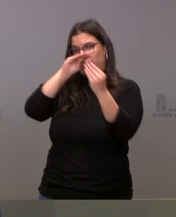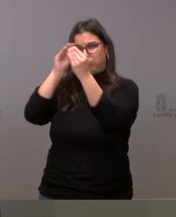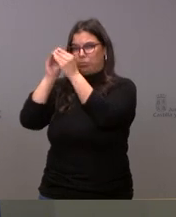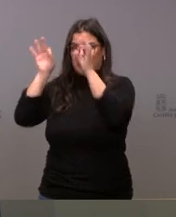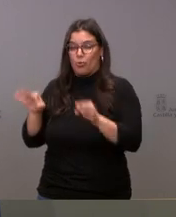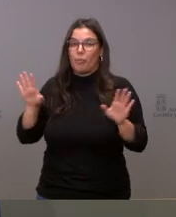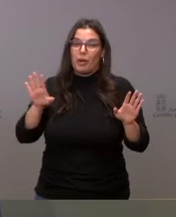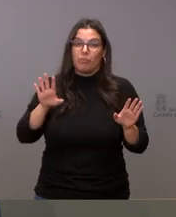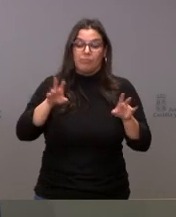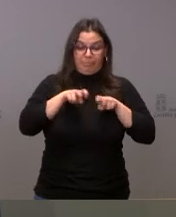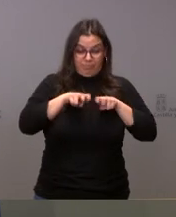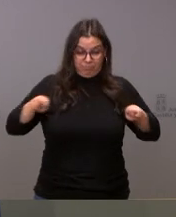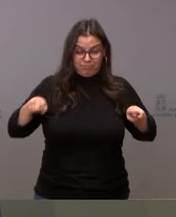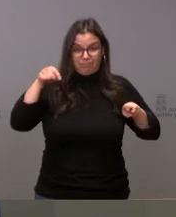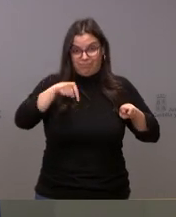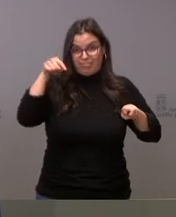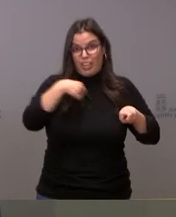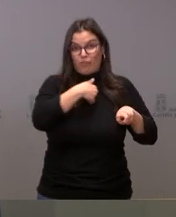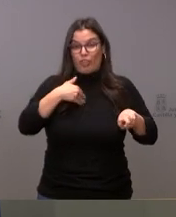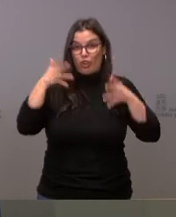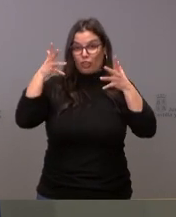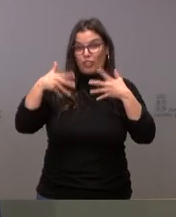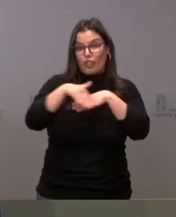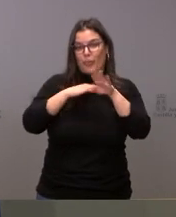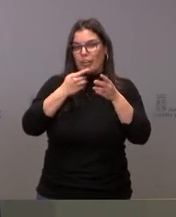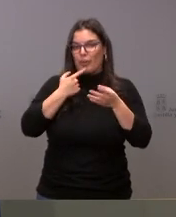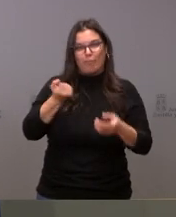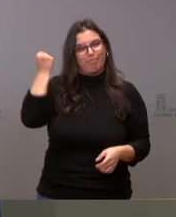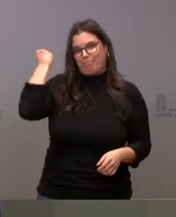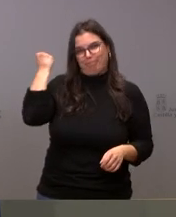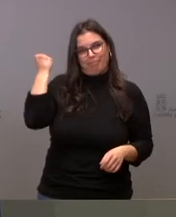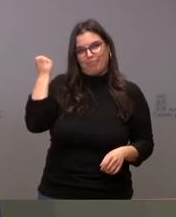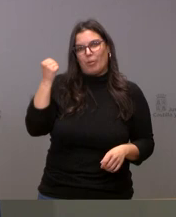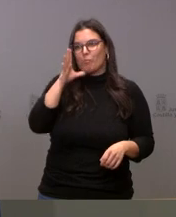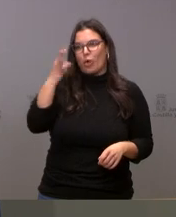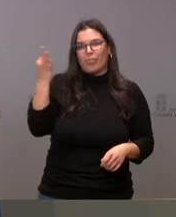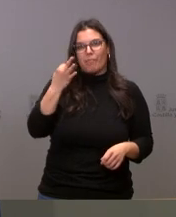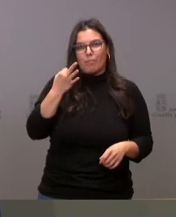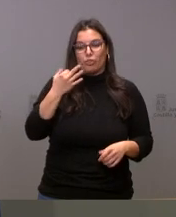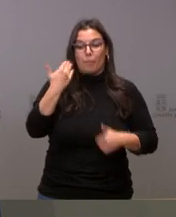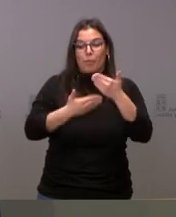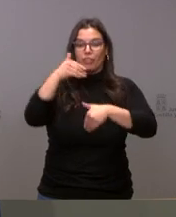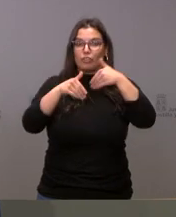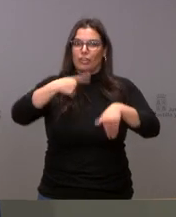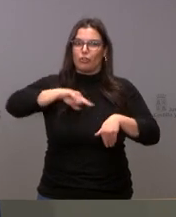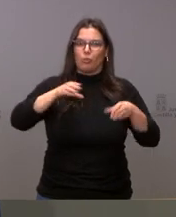permítame que desde esta mesa del Consejo de Gobierno pues no la exprese en el ánimo de la imparcialidad que tenemos que tener el proceso electoral